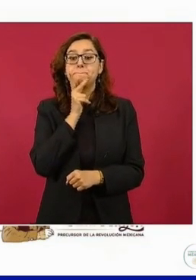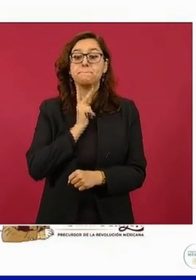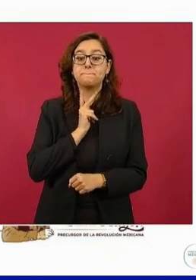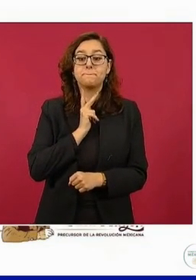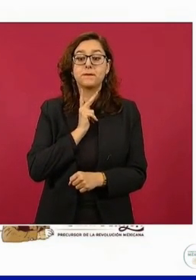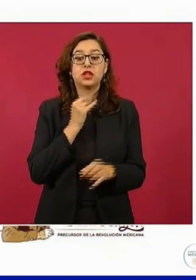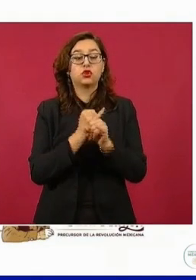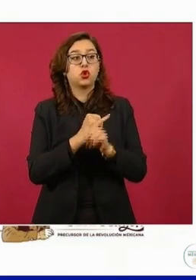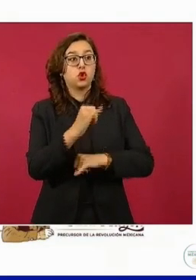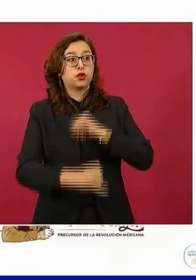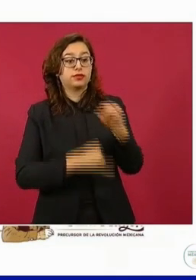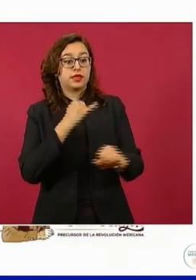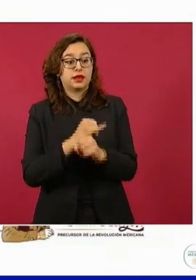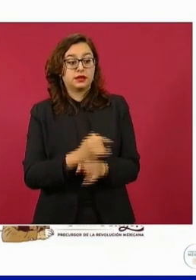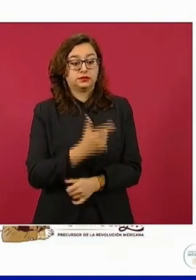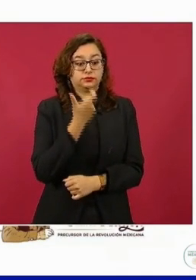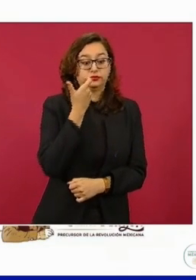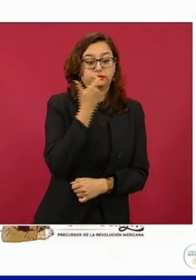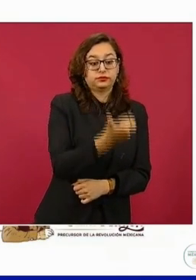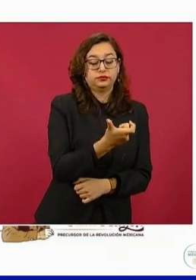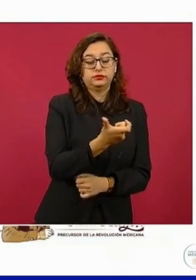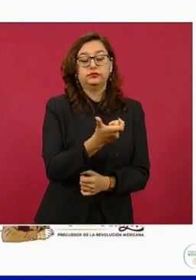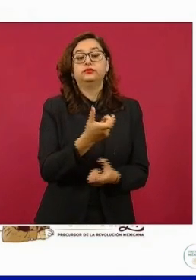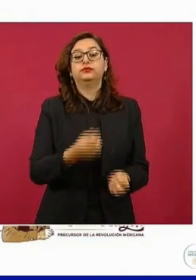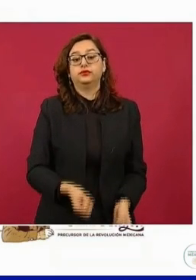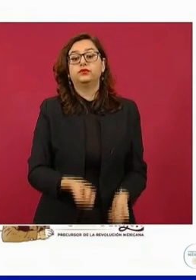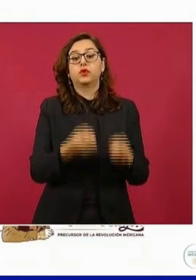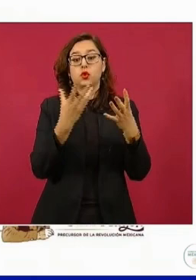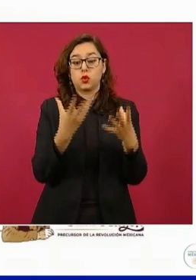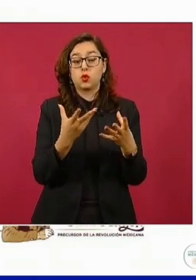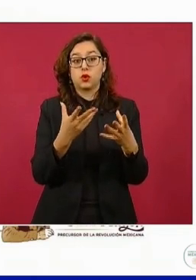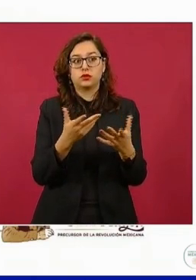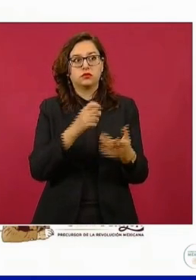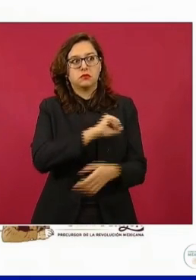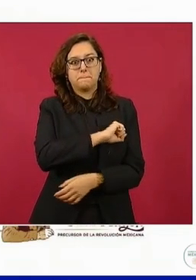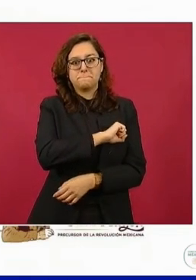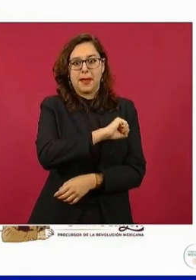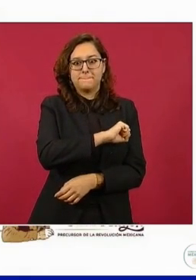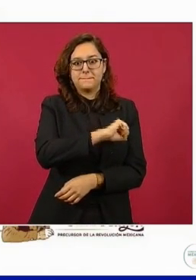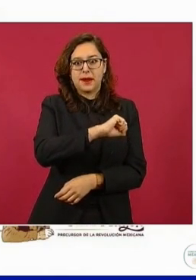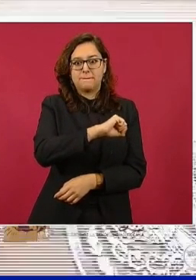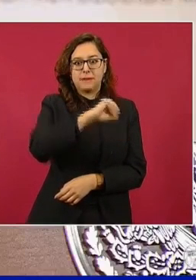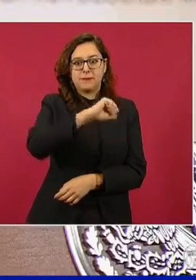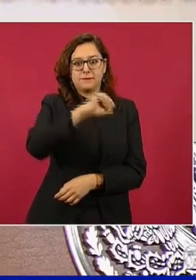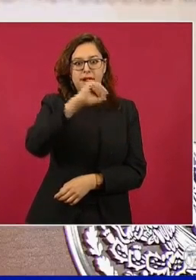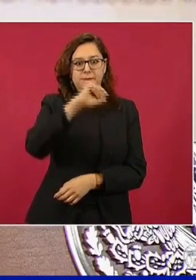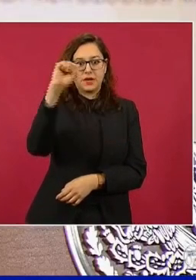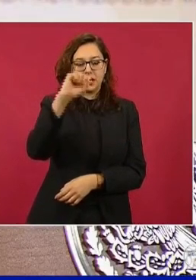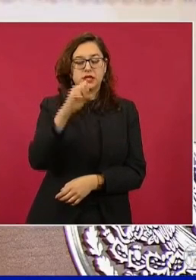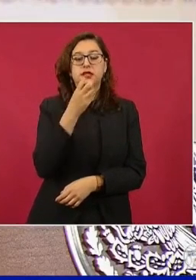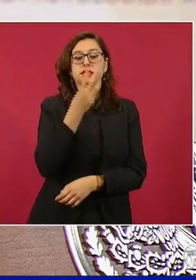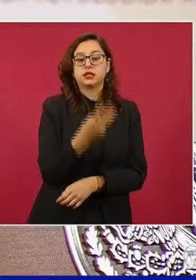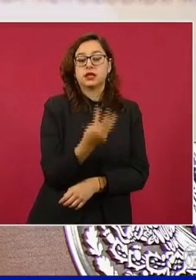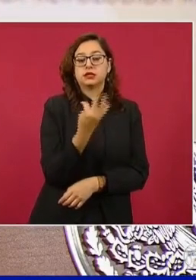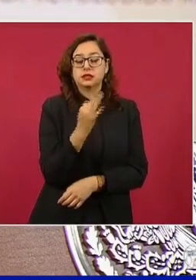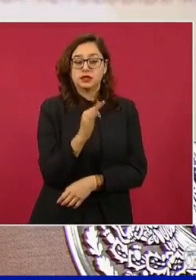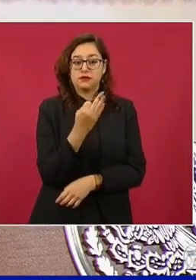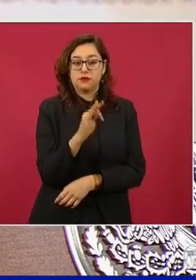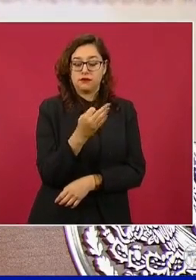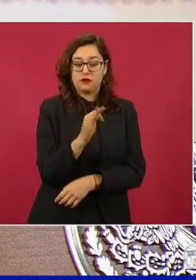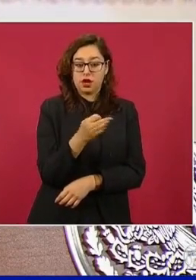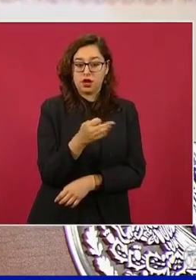Andrés Manuel López Obrador, el precio internacional del petróleo que sigue subiendo. Con corte el 3 de febrero